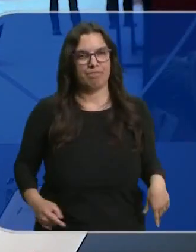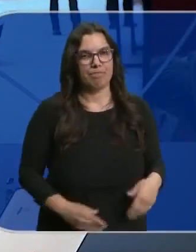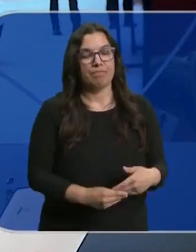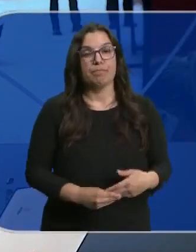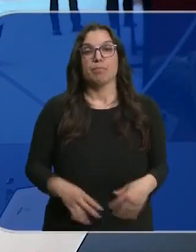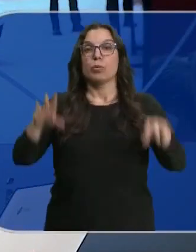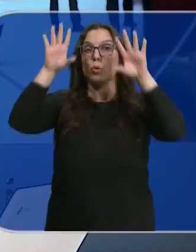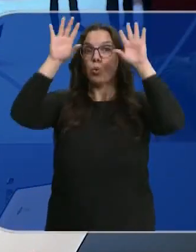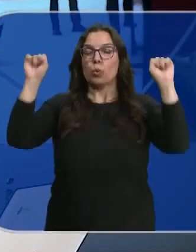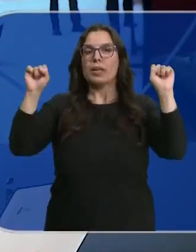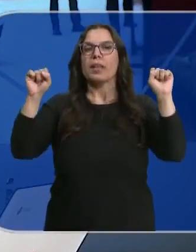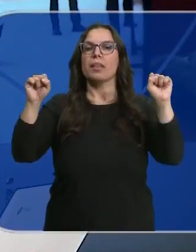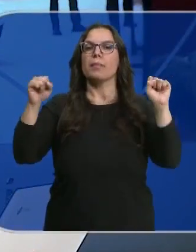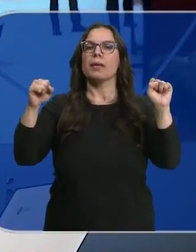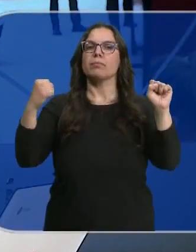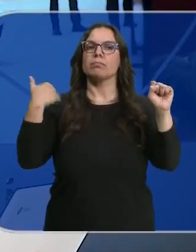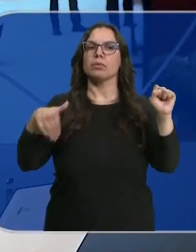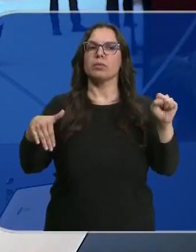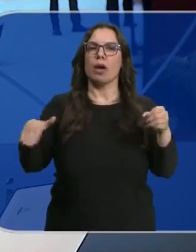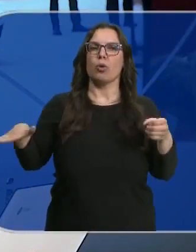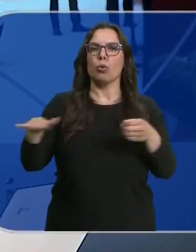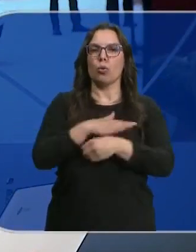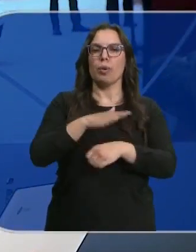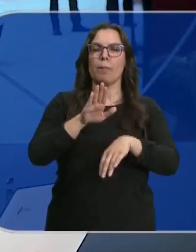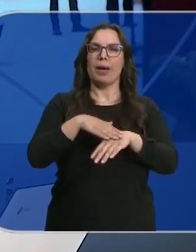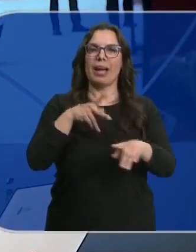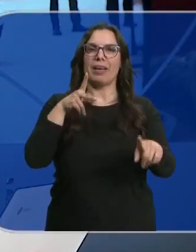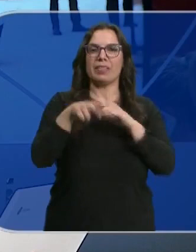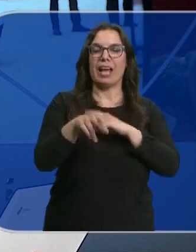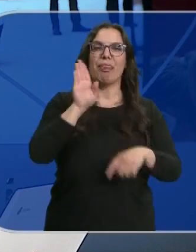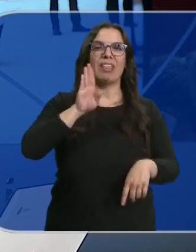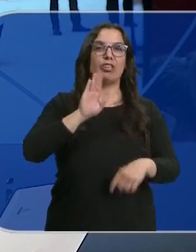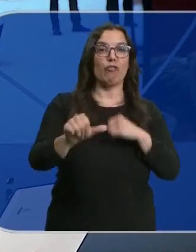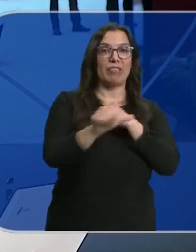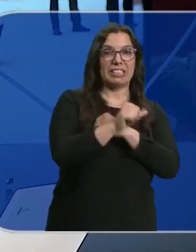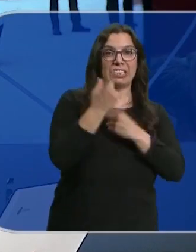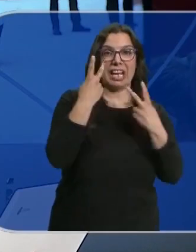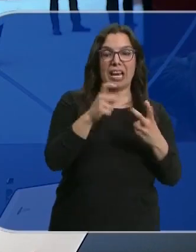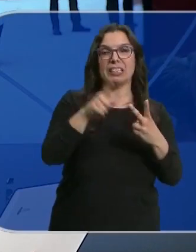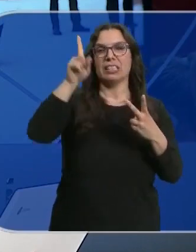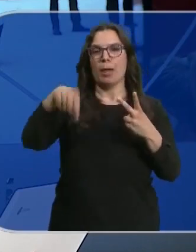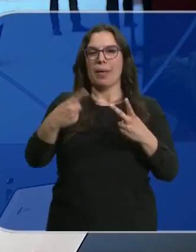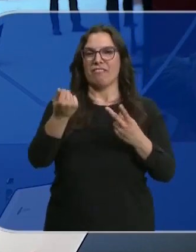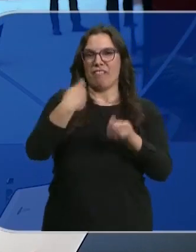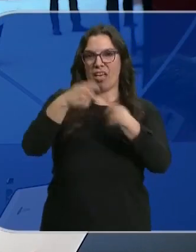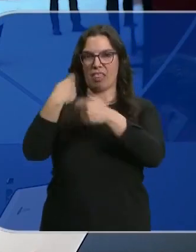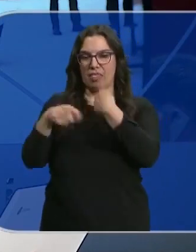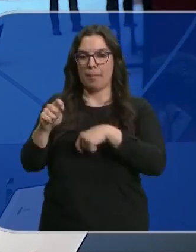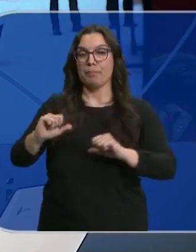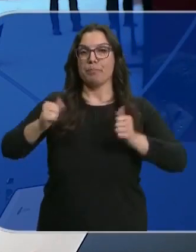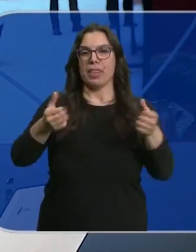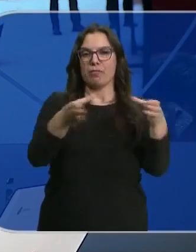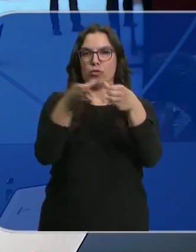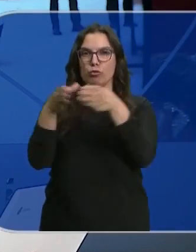La Guardia Civil ha completado su despliegue para combatir el contrabando y los delitos fiscales en Castilla y León. Ponen en marcha los nuevos destacamentos